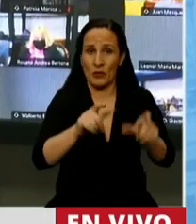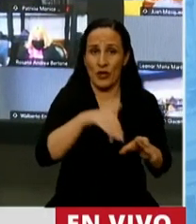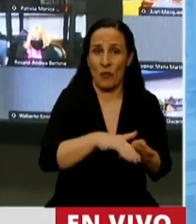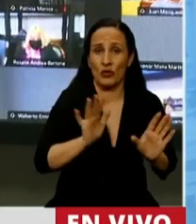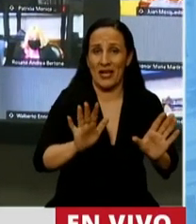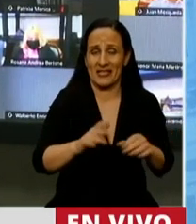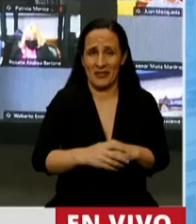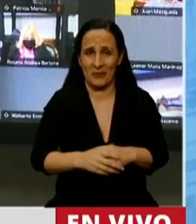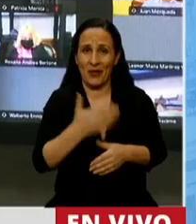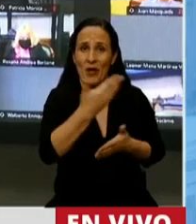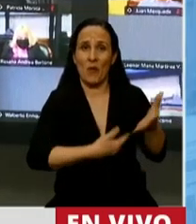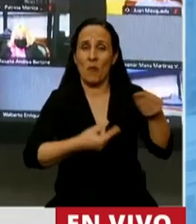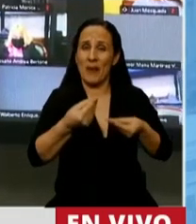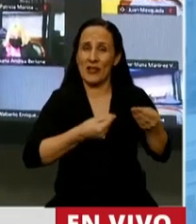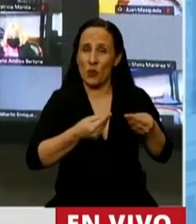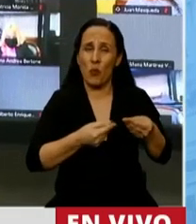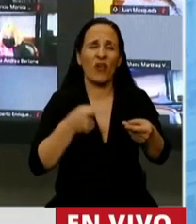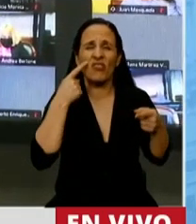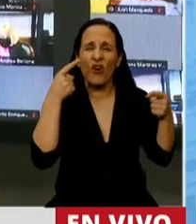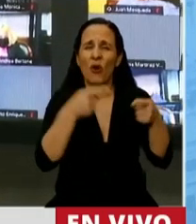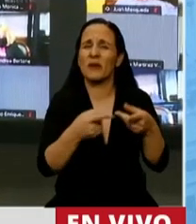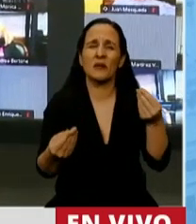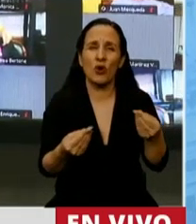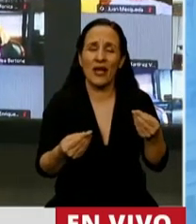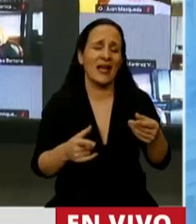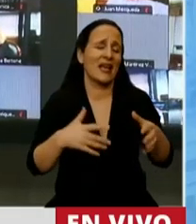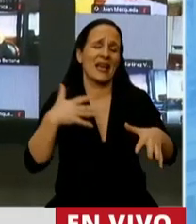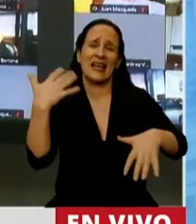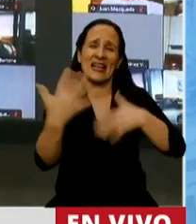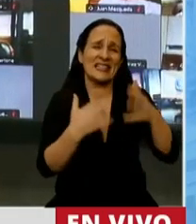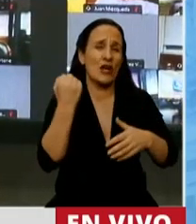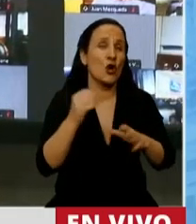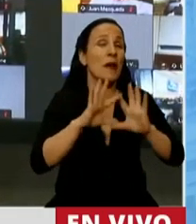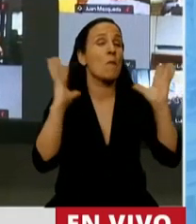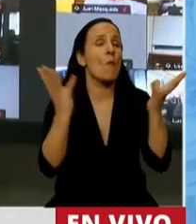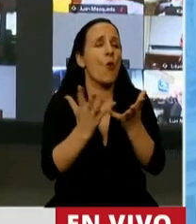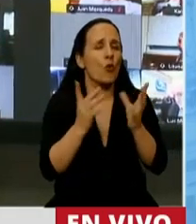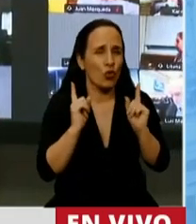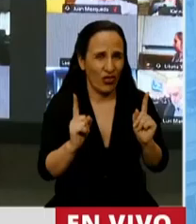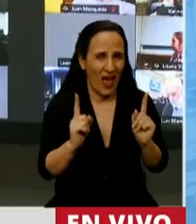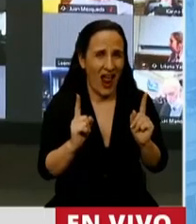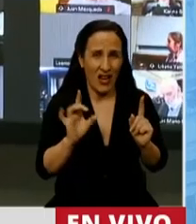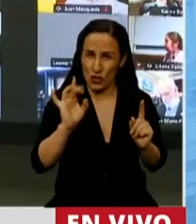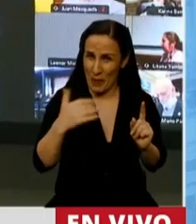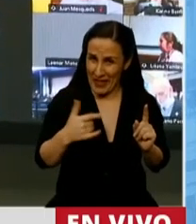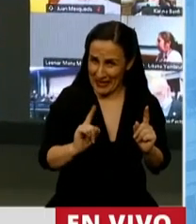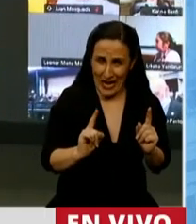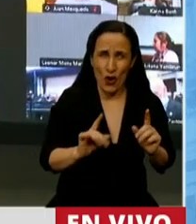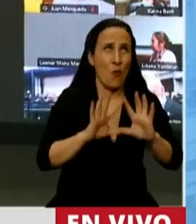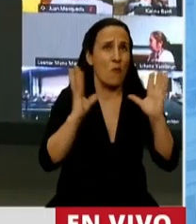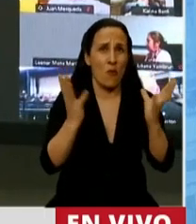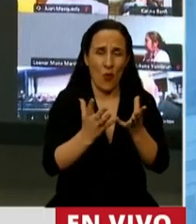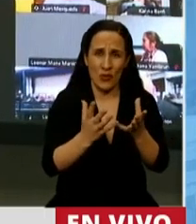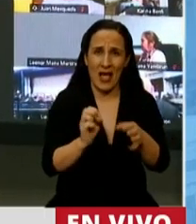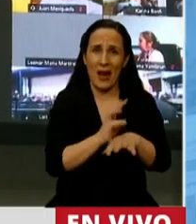como lo estamos haciendo con el ATP. Sobre todo cuidar a los sectores más vulnerables. Eso es el peronismo. Y eso es lo que